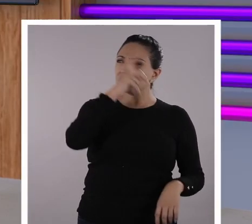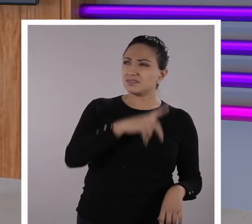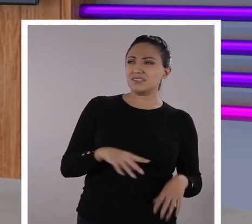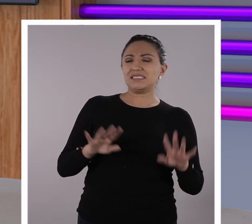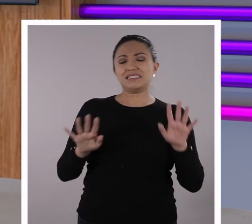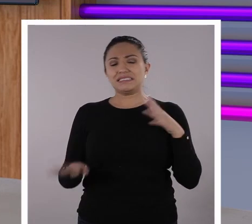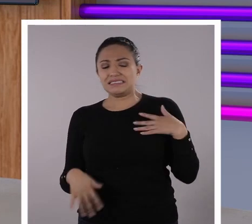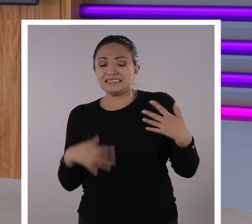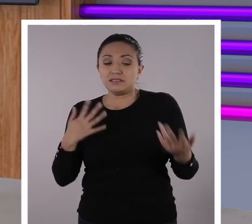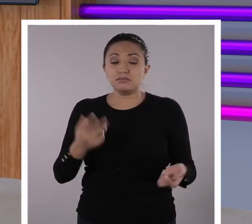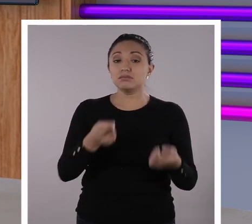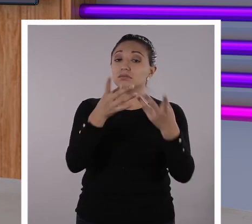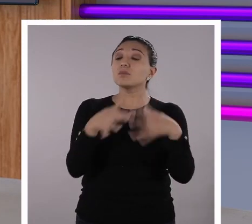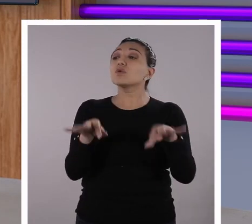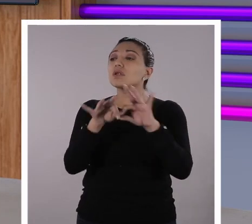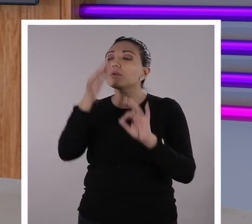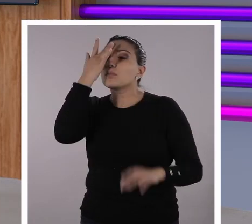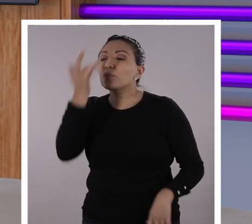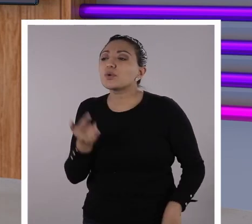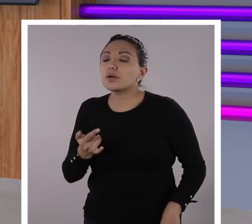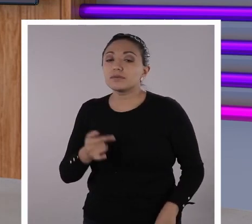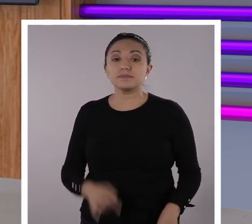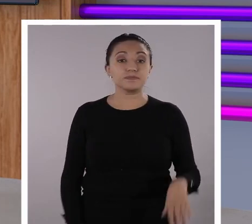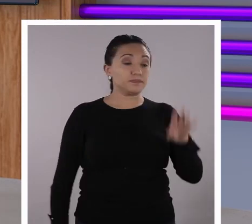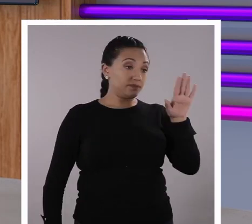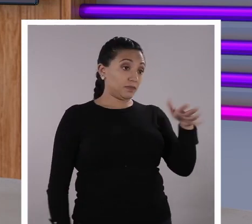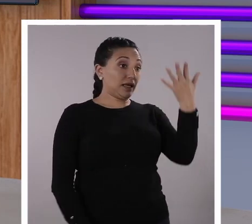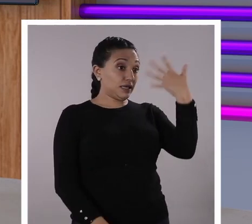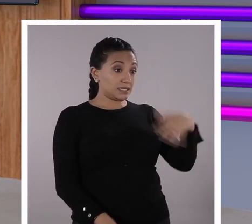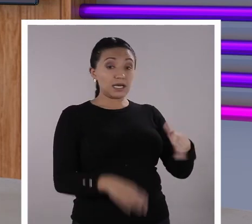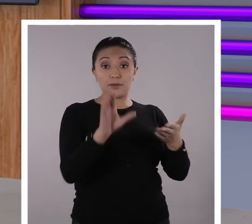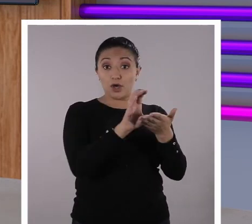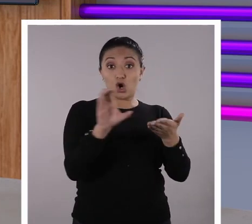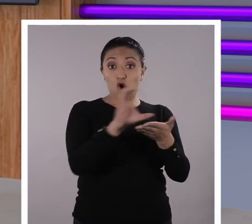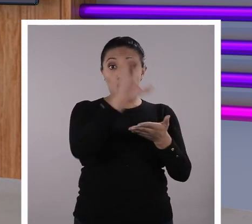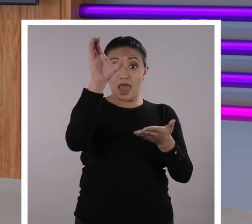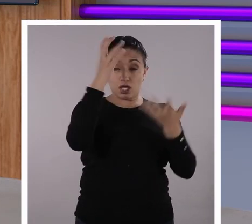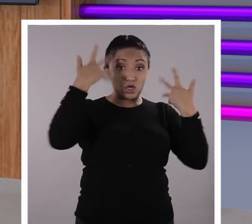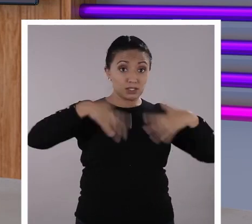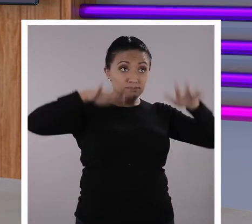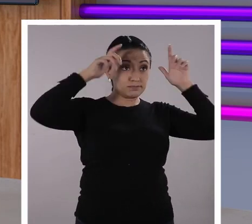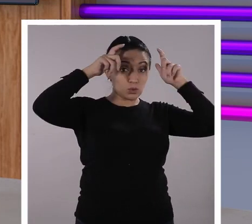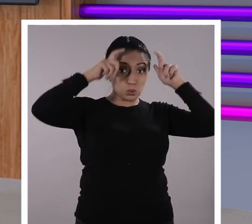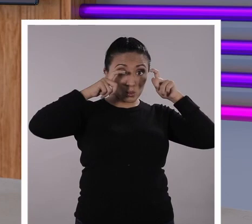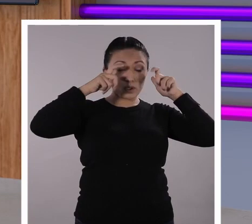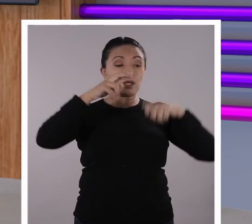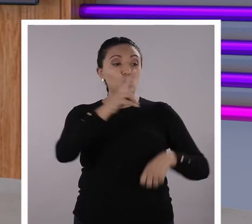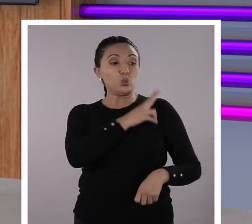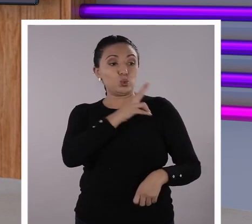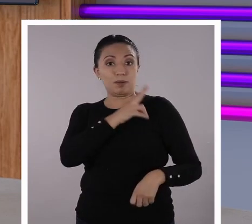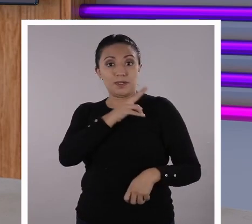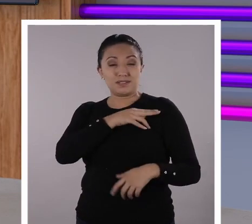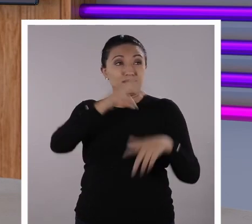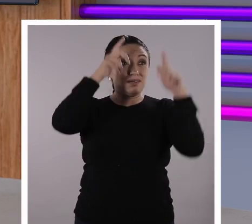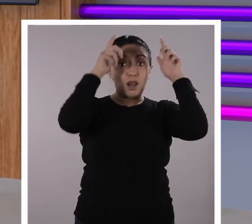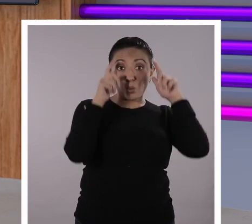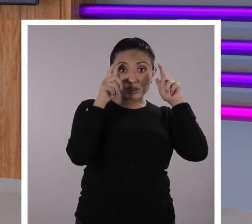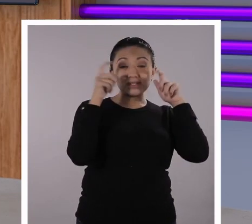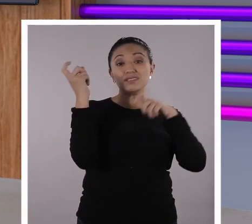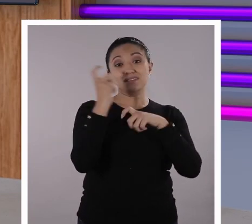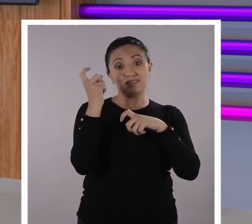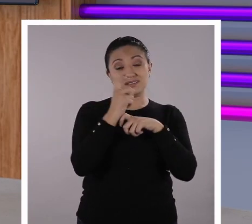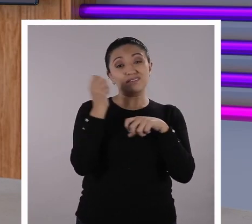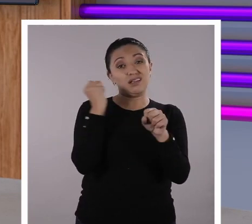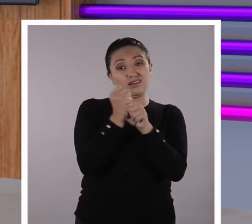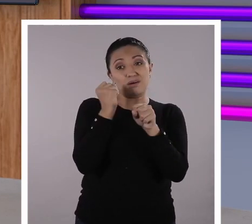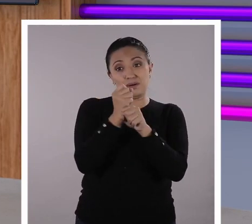chicos tengan en cuenta esto en sus trabajos? Porque verán, cuando terminen, por ejemplo, el cole, después de la universidad van a tener que presentar trabajos un poquito